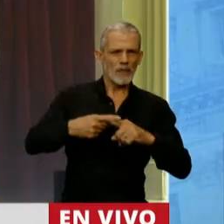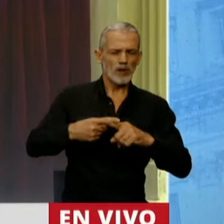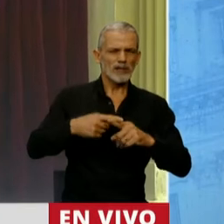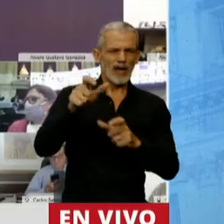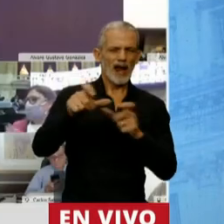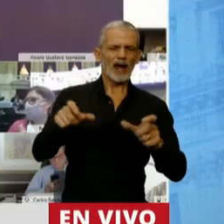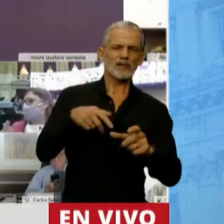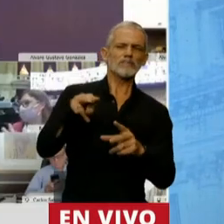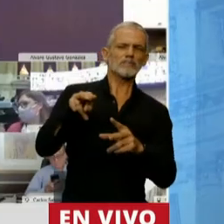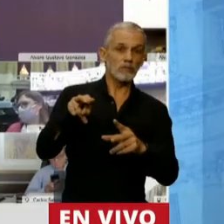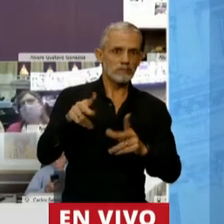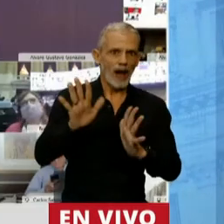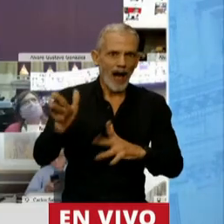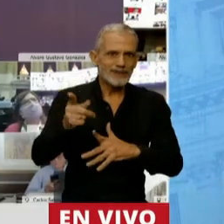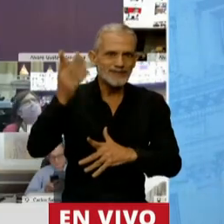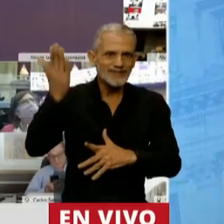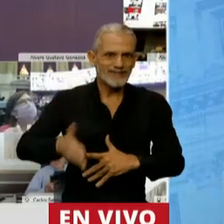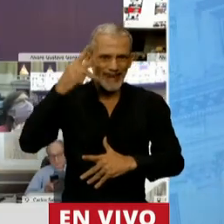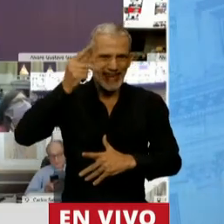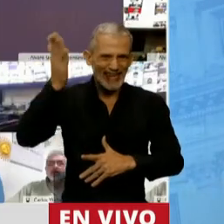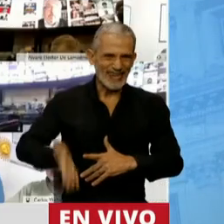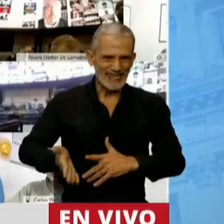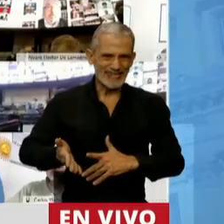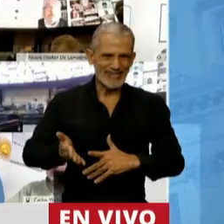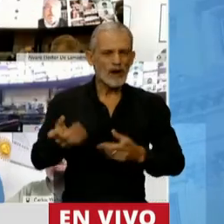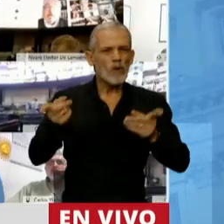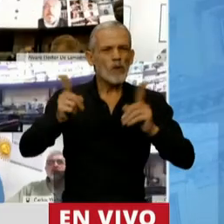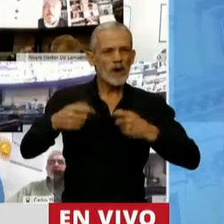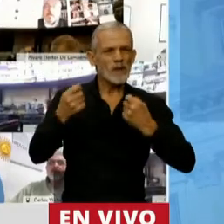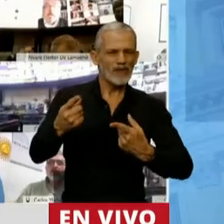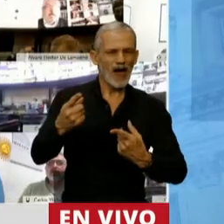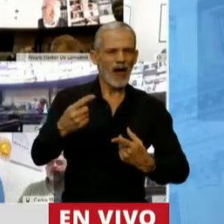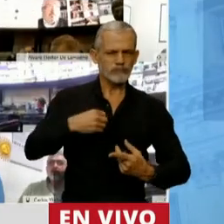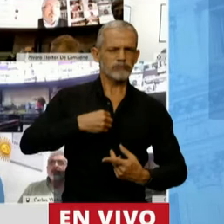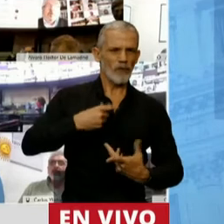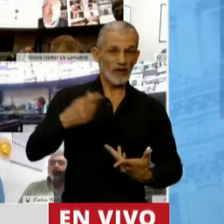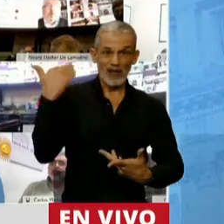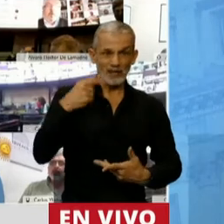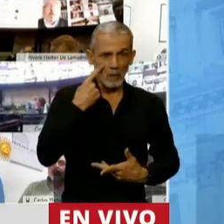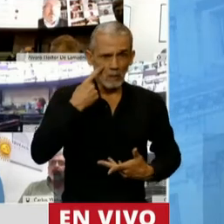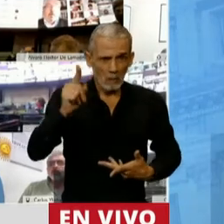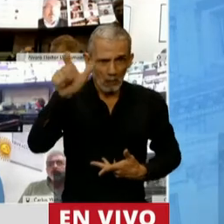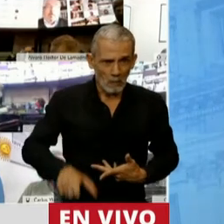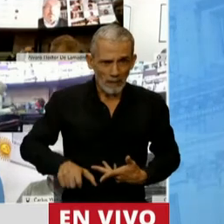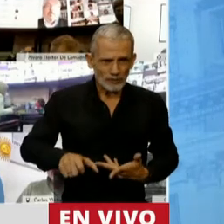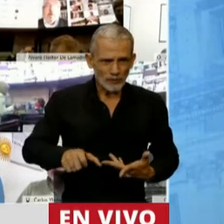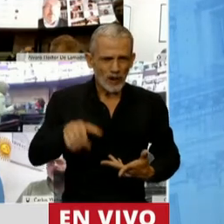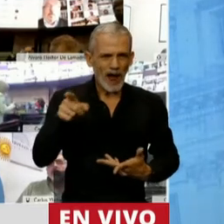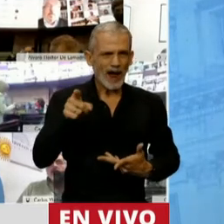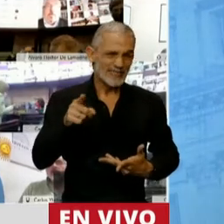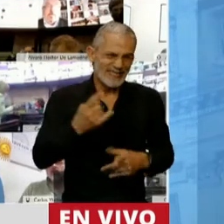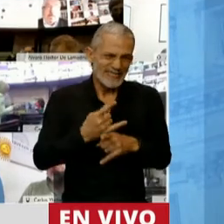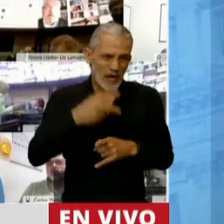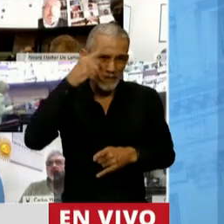Eso fue también Néstor Kirchner. Nadie lo conocía, como él solía